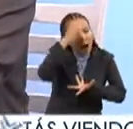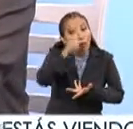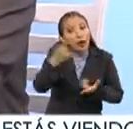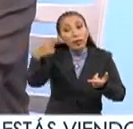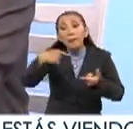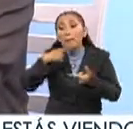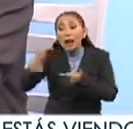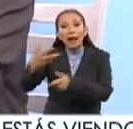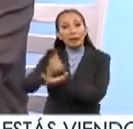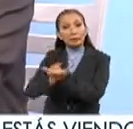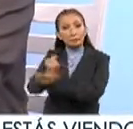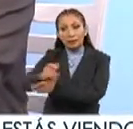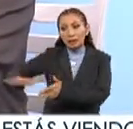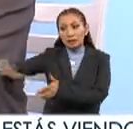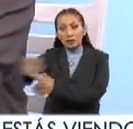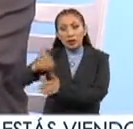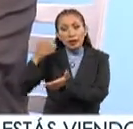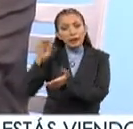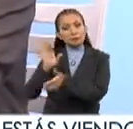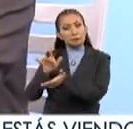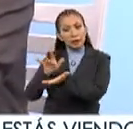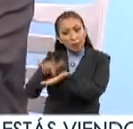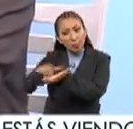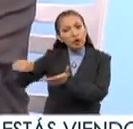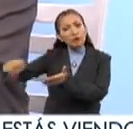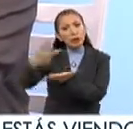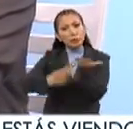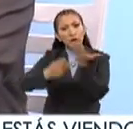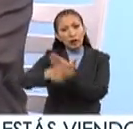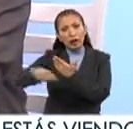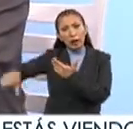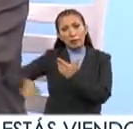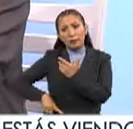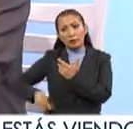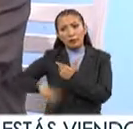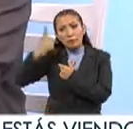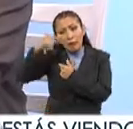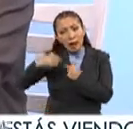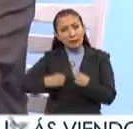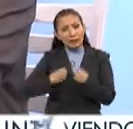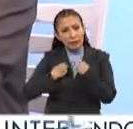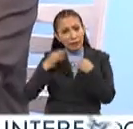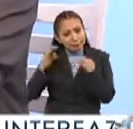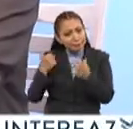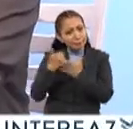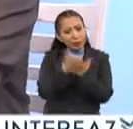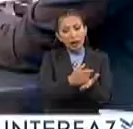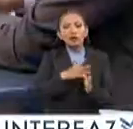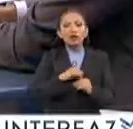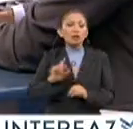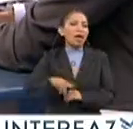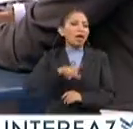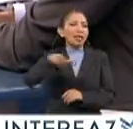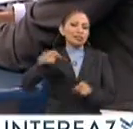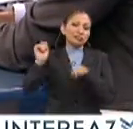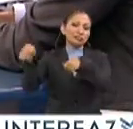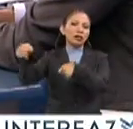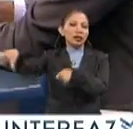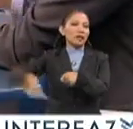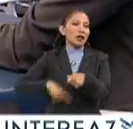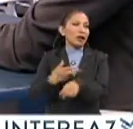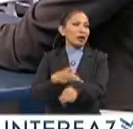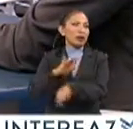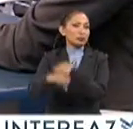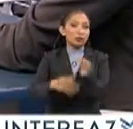para poder tomar decisiones y poder incidir en las políticas públicas, en la calidad de vida, y no todo, dejarlo a, pues, que el gobierno